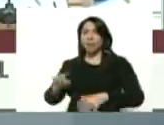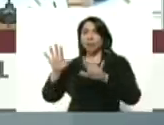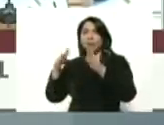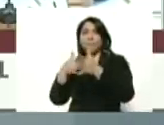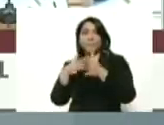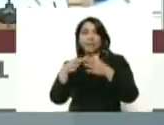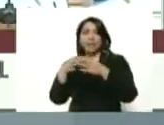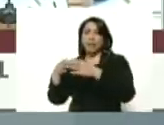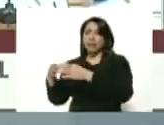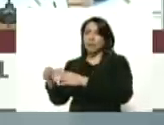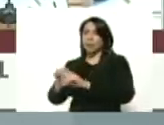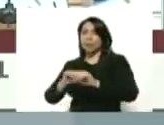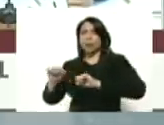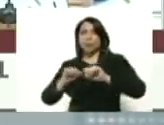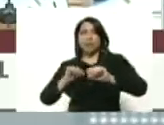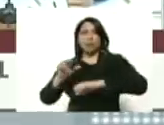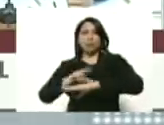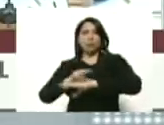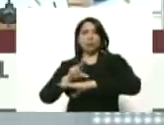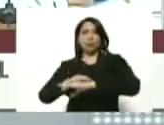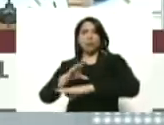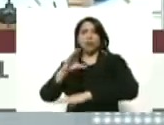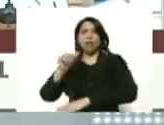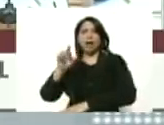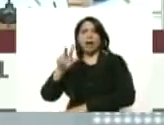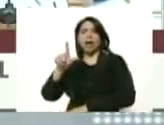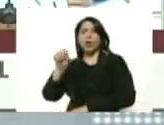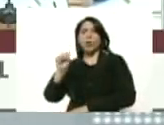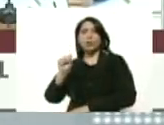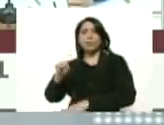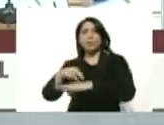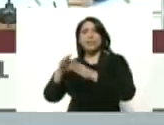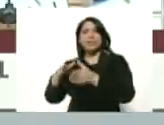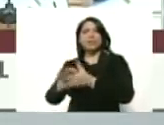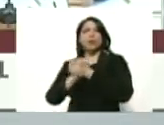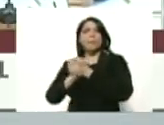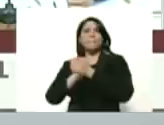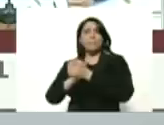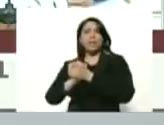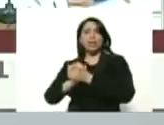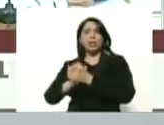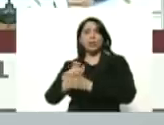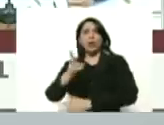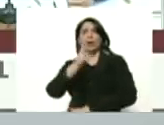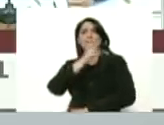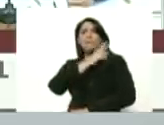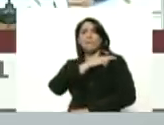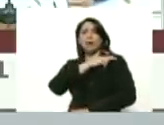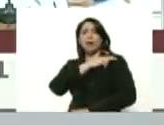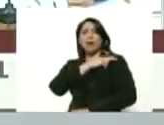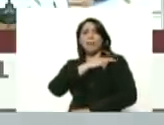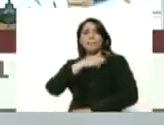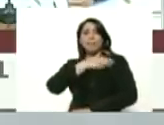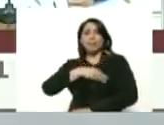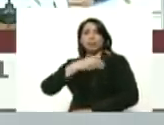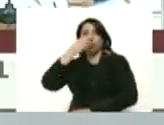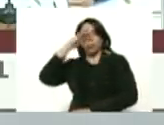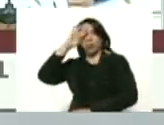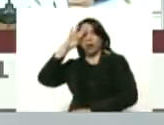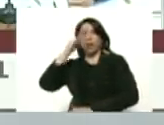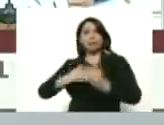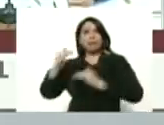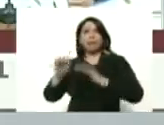ahorita moviéndose doctor Alvarado ministro compañero jefe de la misión cubana llevémos los 15 mil